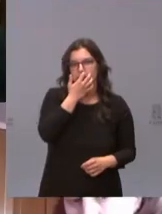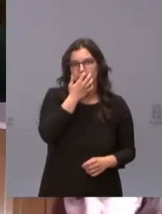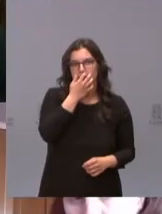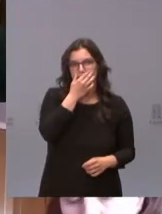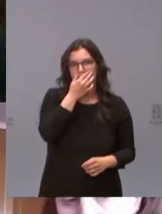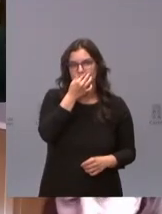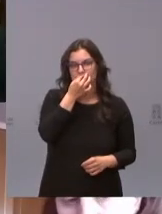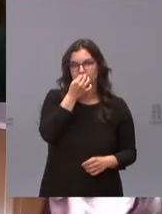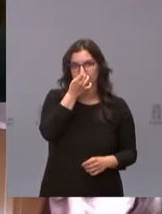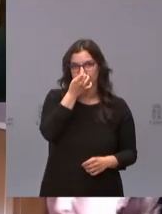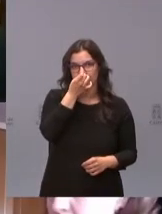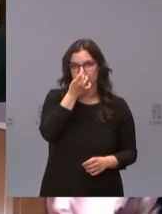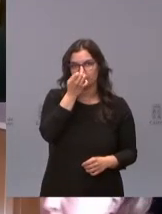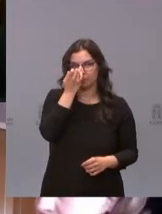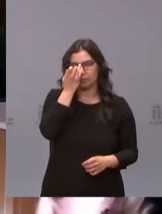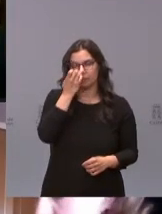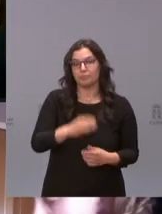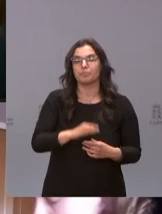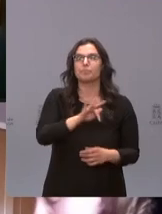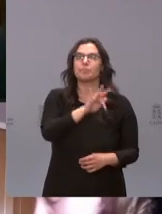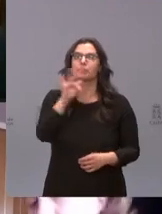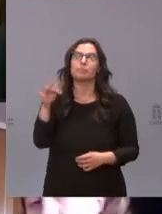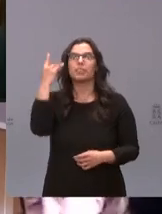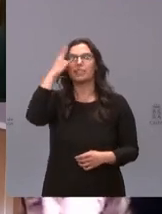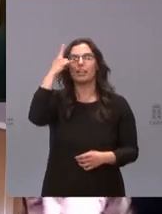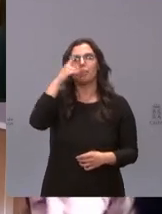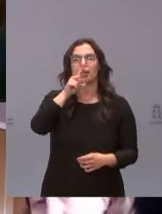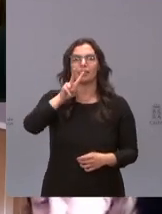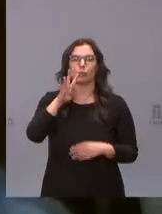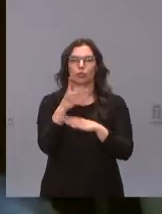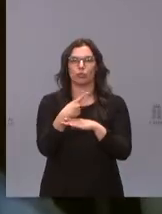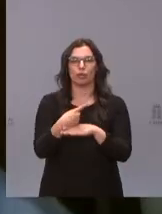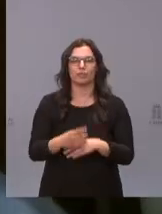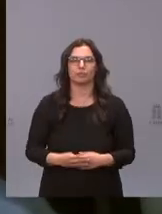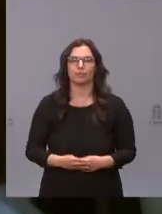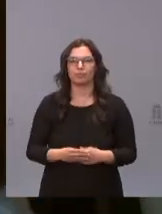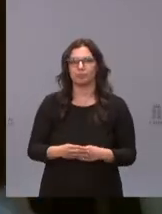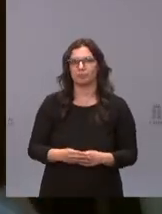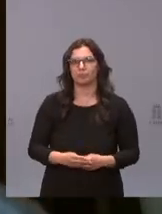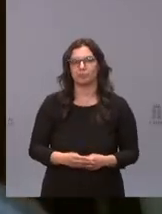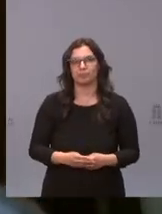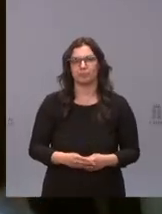es el turno ahora de Pedro Hernández de Salamanca 24 horas cuando quieras Pedro